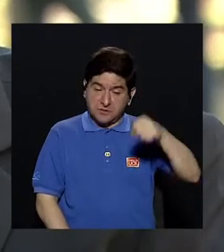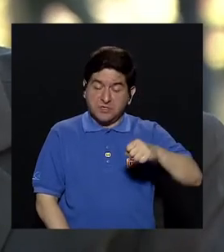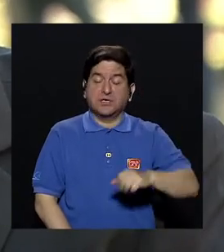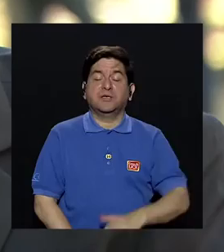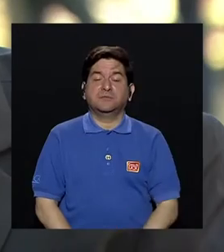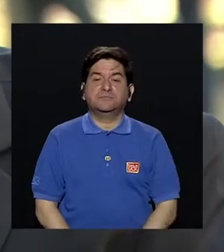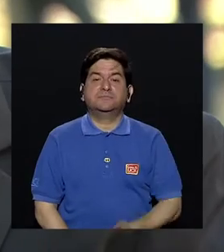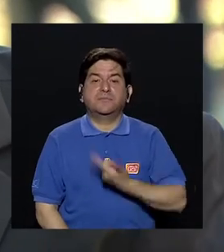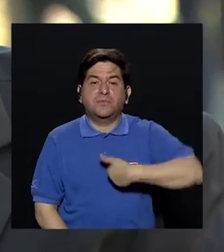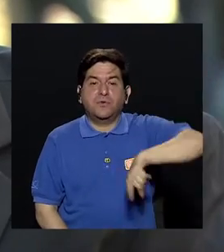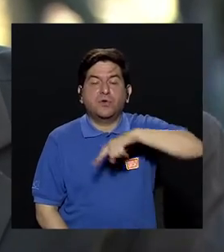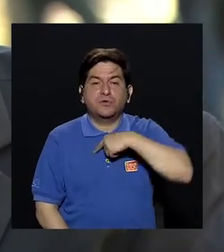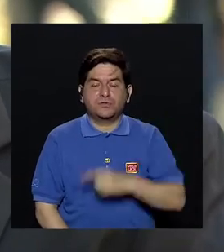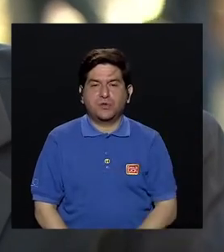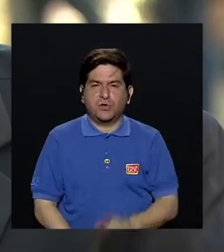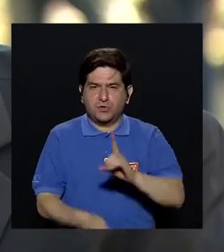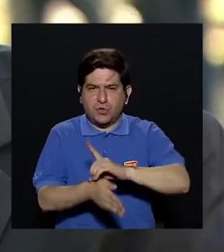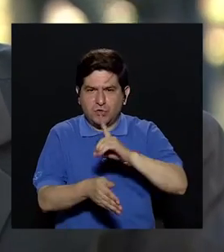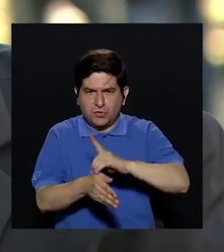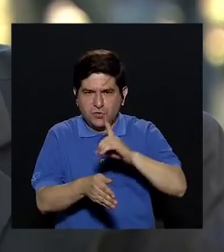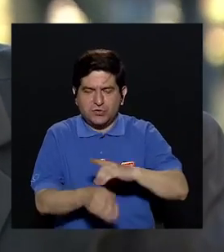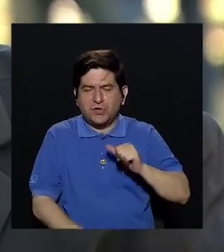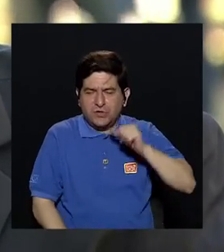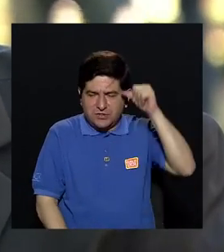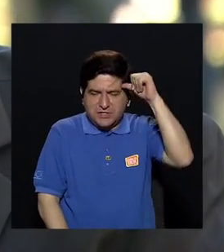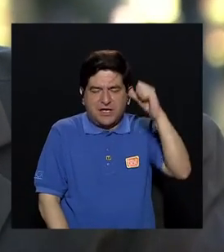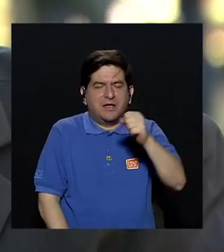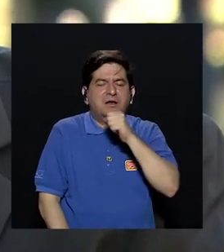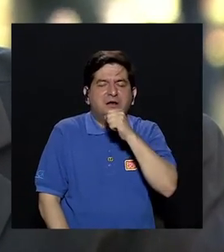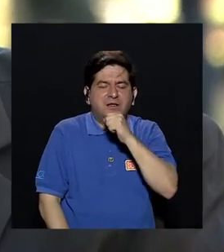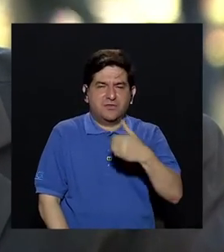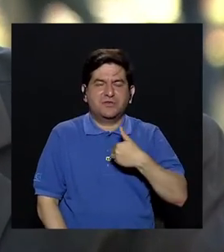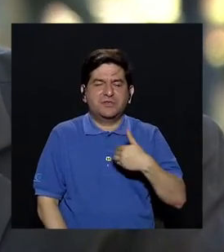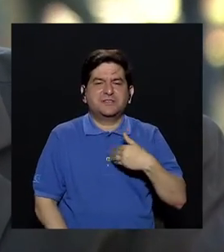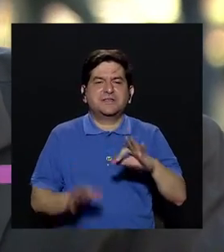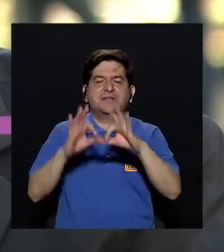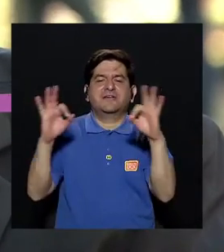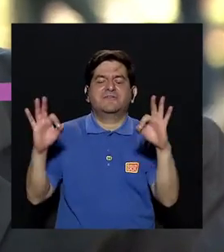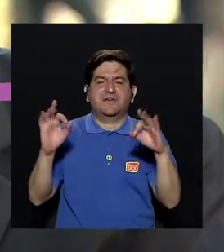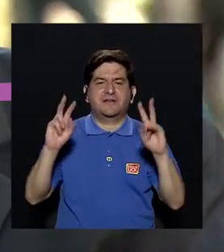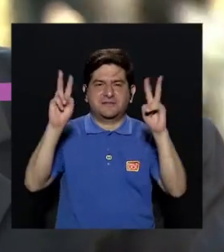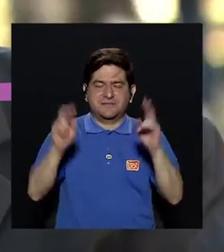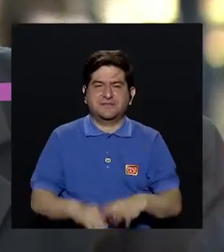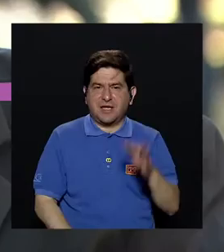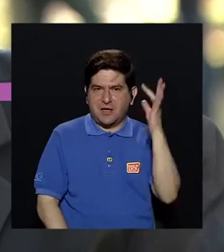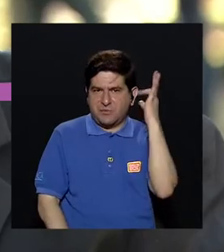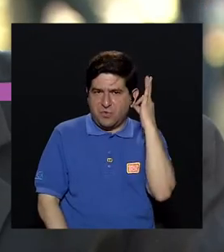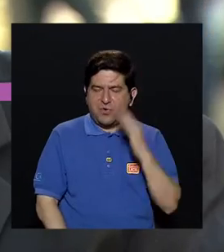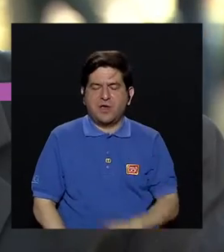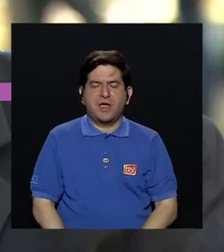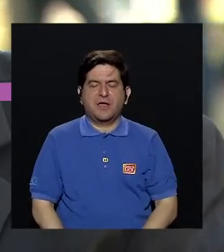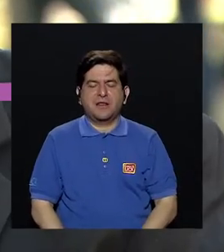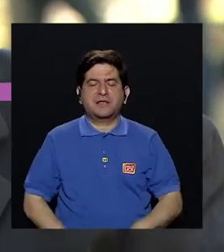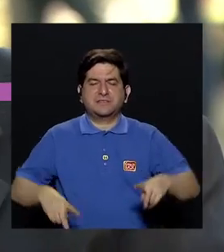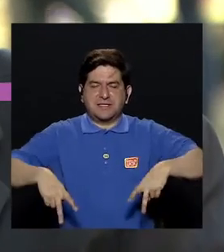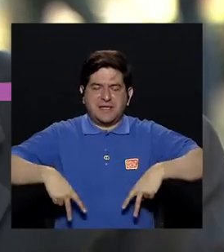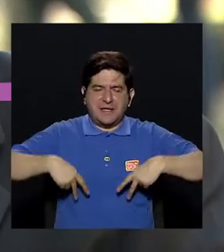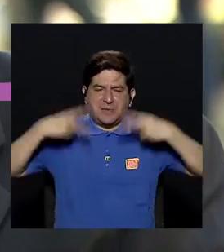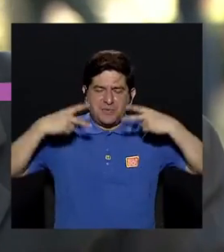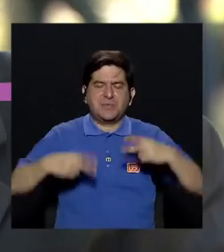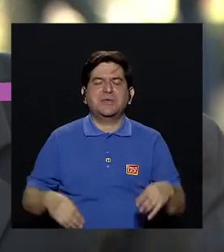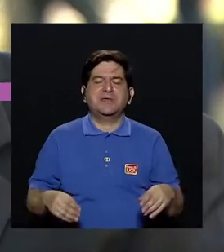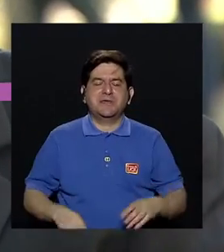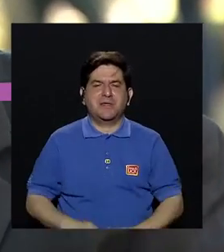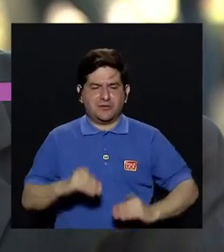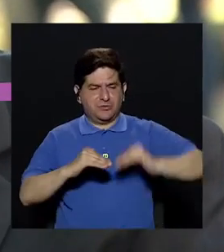nosotros los geriatras y los gerontólogos médicos tenemos un dicho que dice las mujeres viven más y se enferman